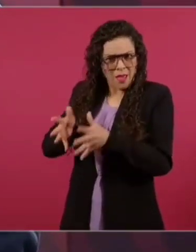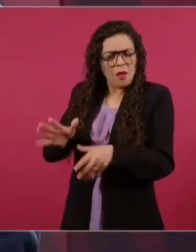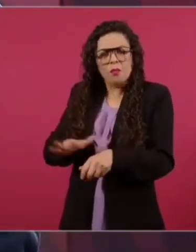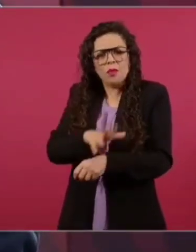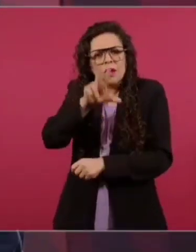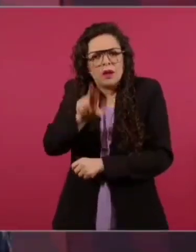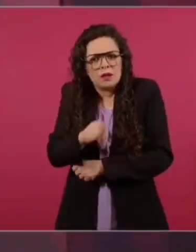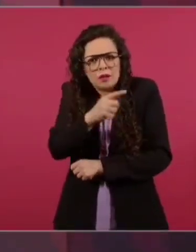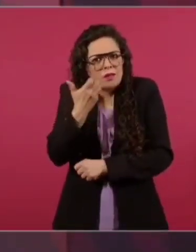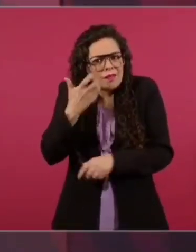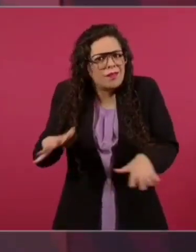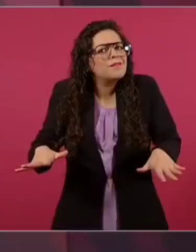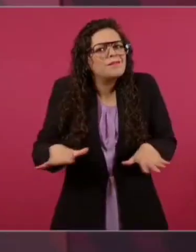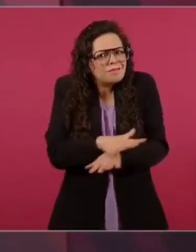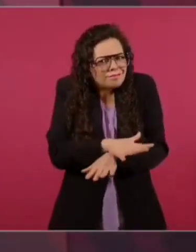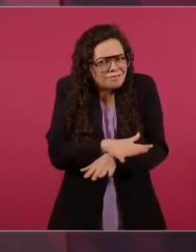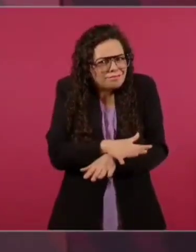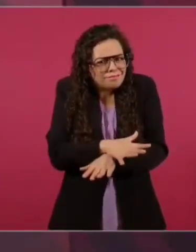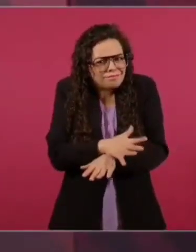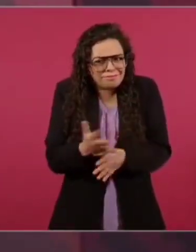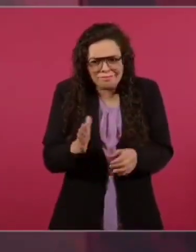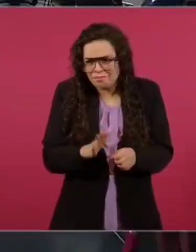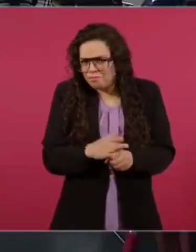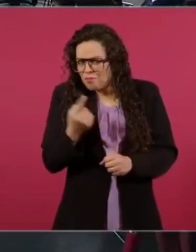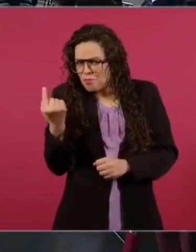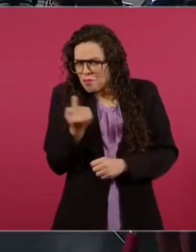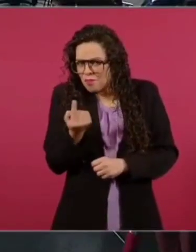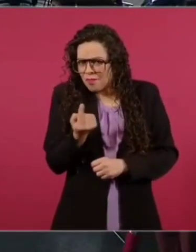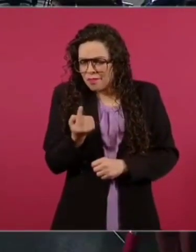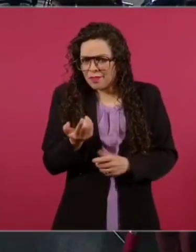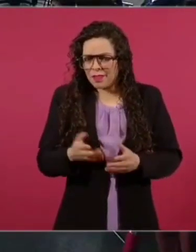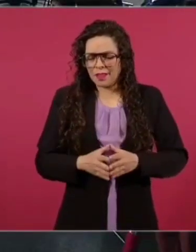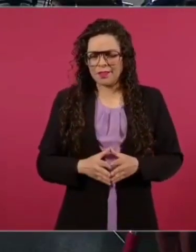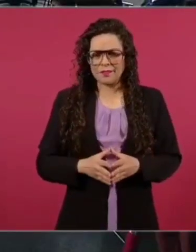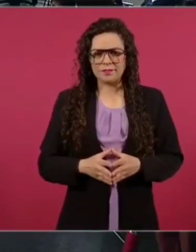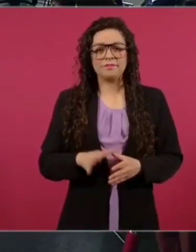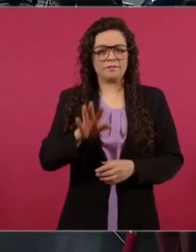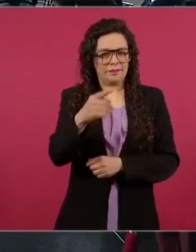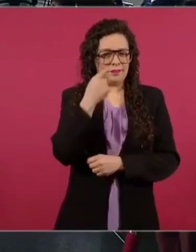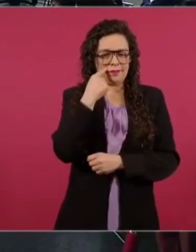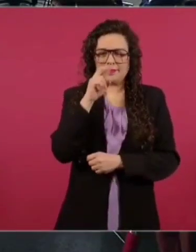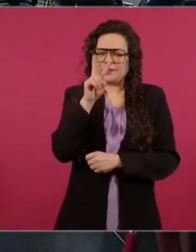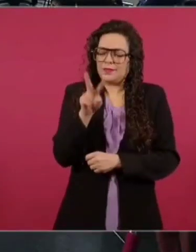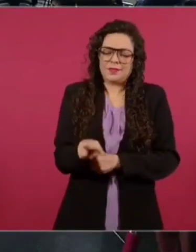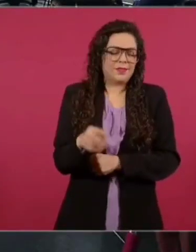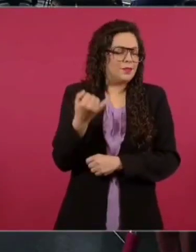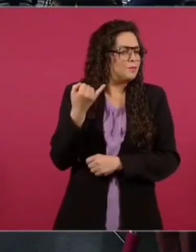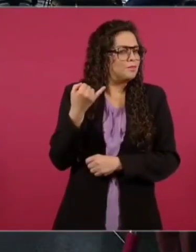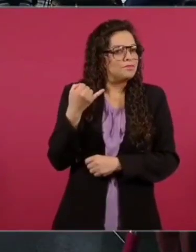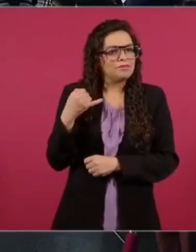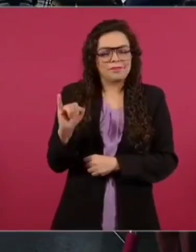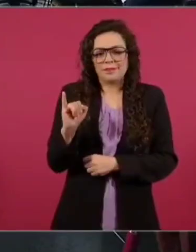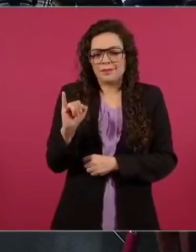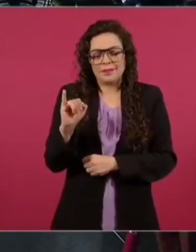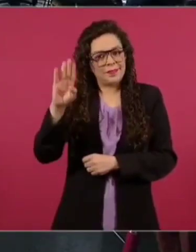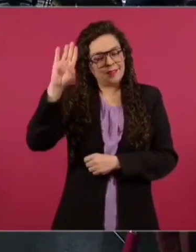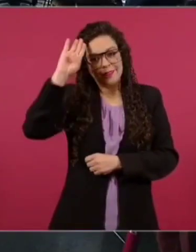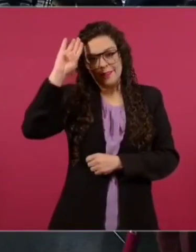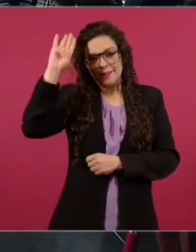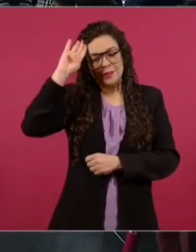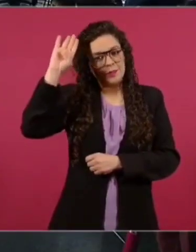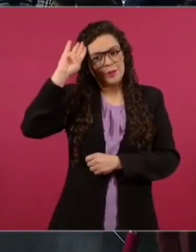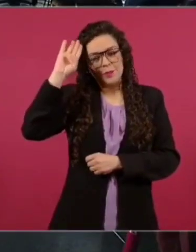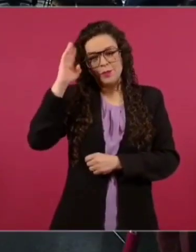Pero al extremo, estamos en una situación de